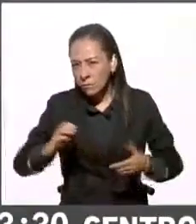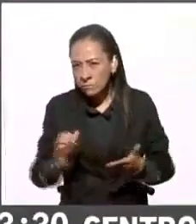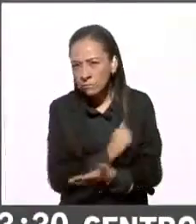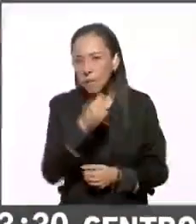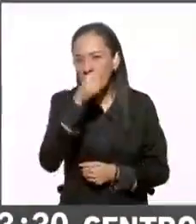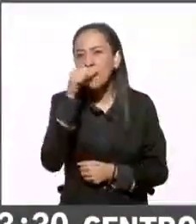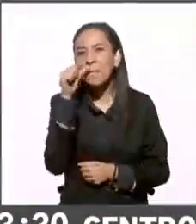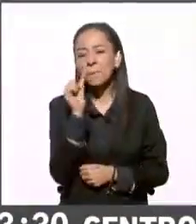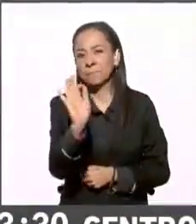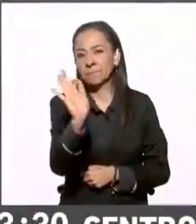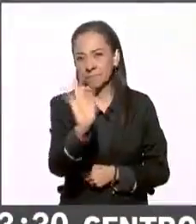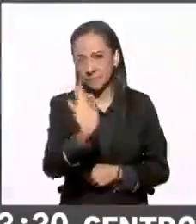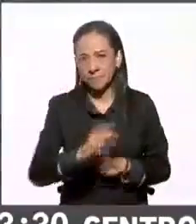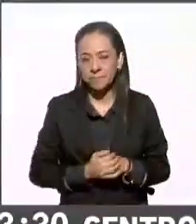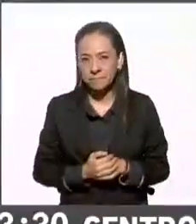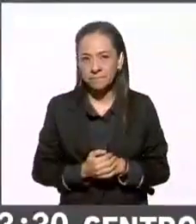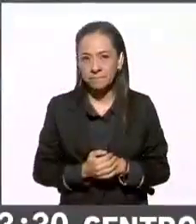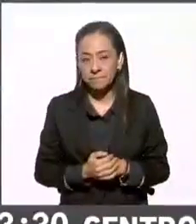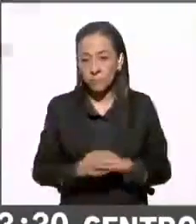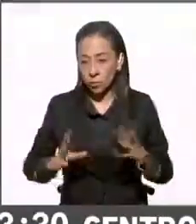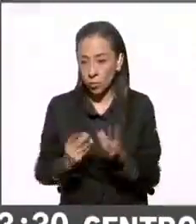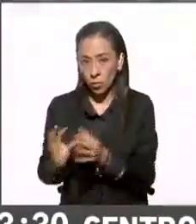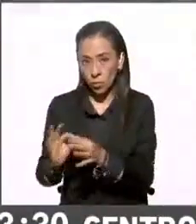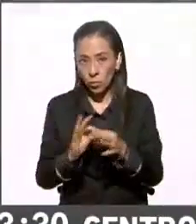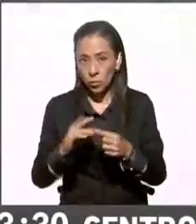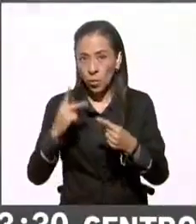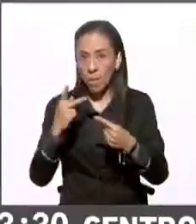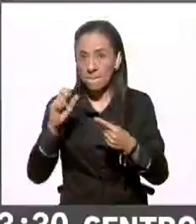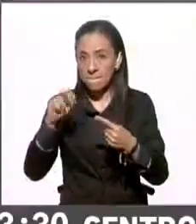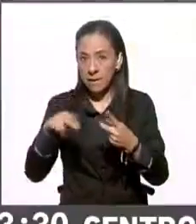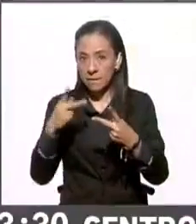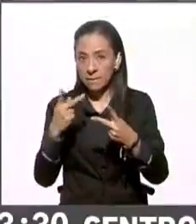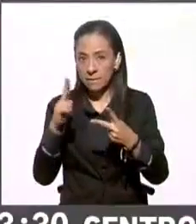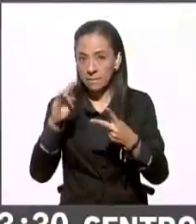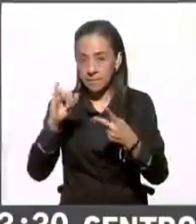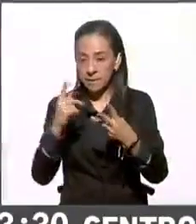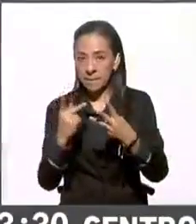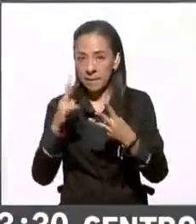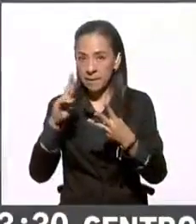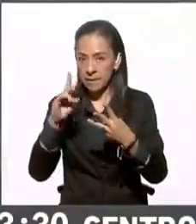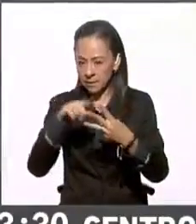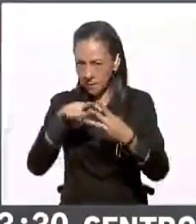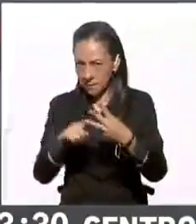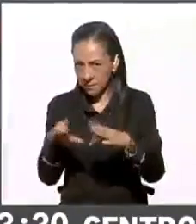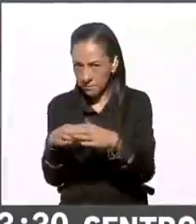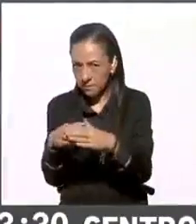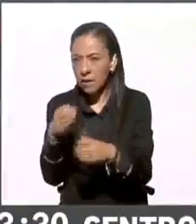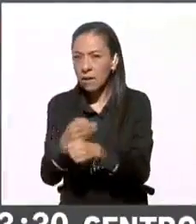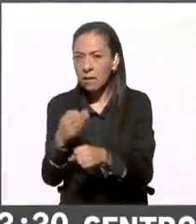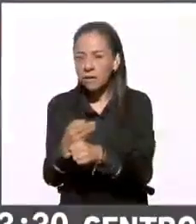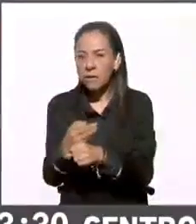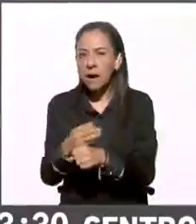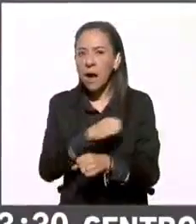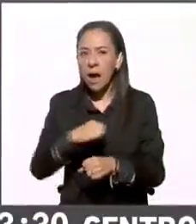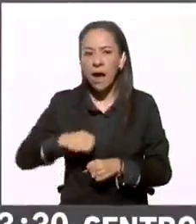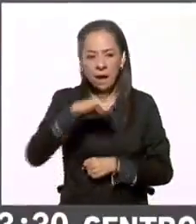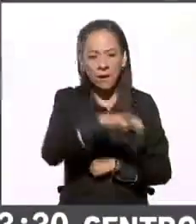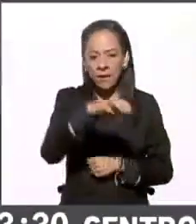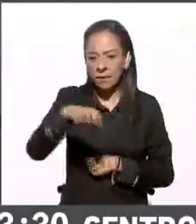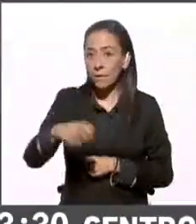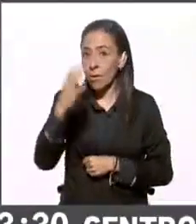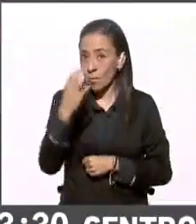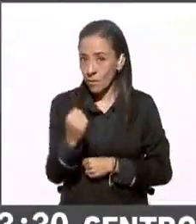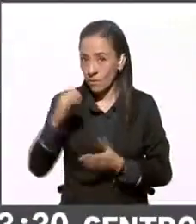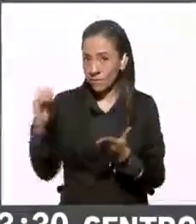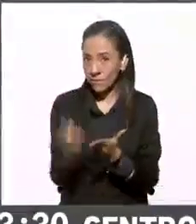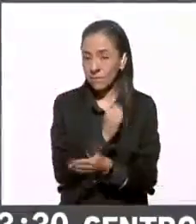la alianza PAMPRI y PRD estaría ganando nueve alcaldías, estas